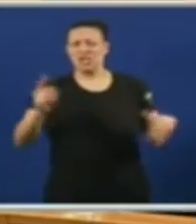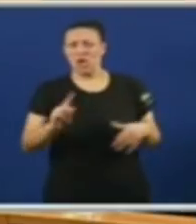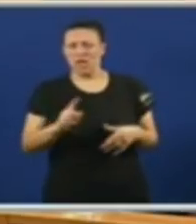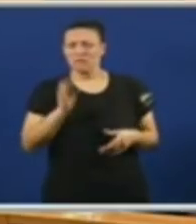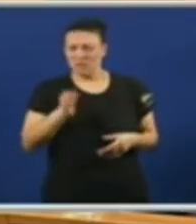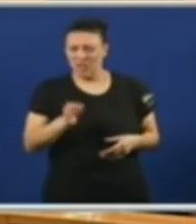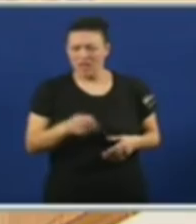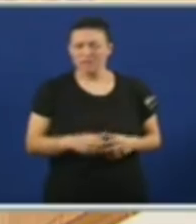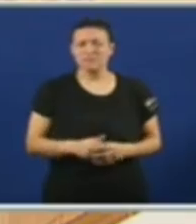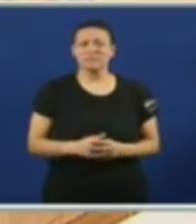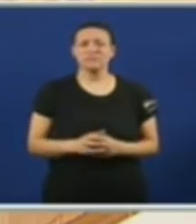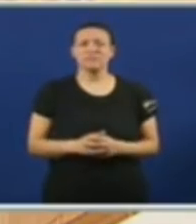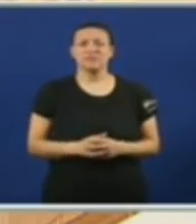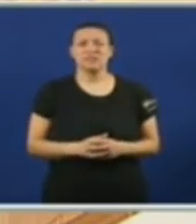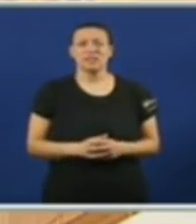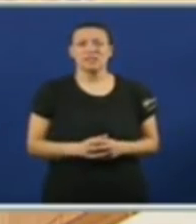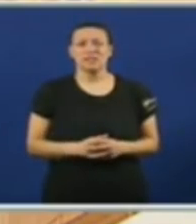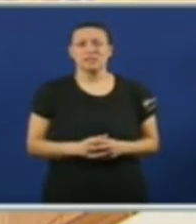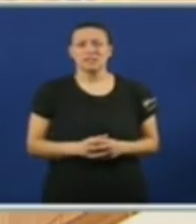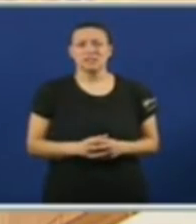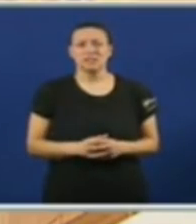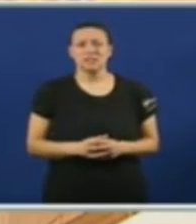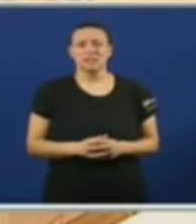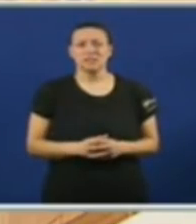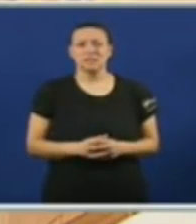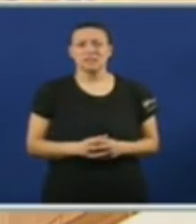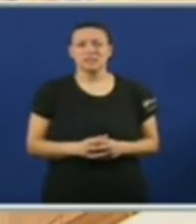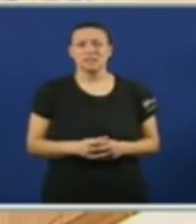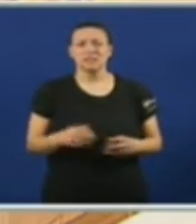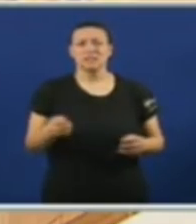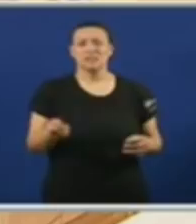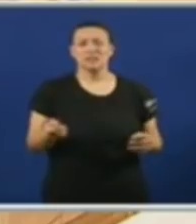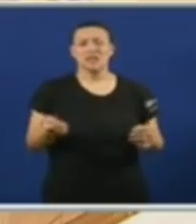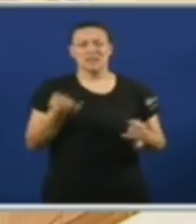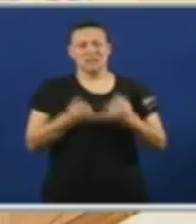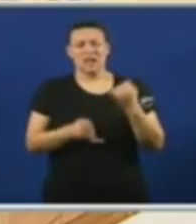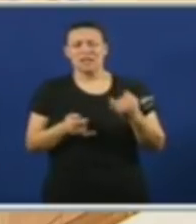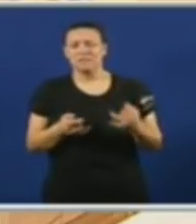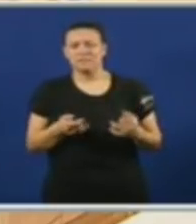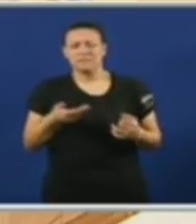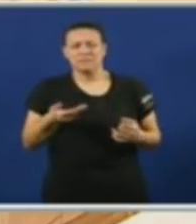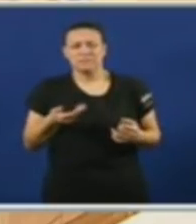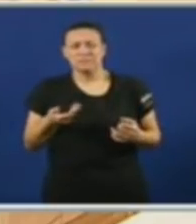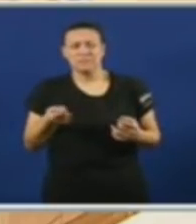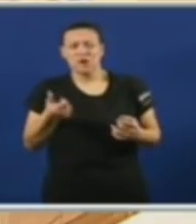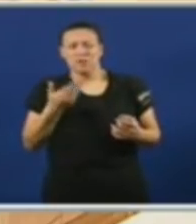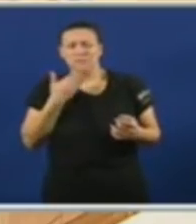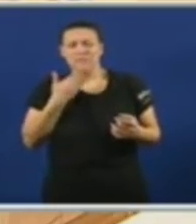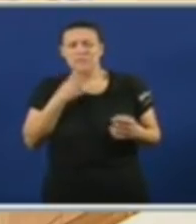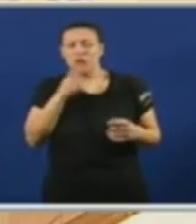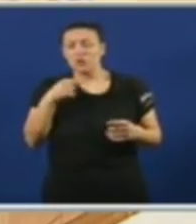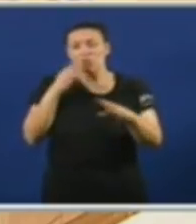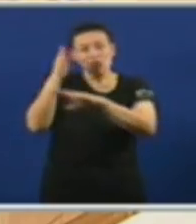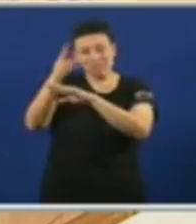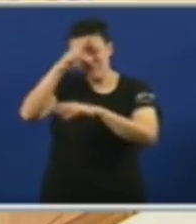é tan notoria a irrelevancia a que nos conduce Que despois do seu minitur madrileño